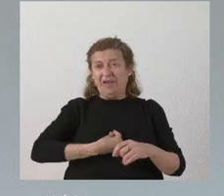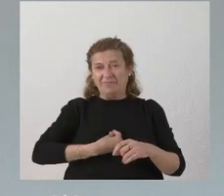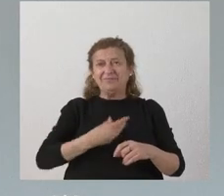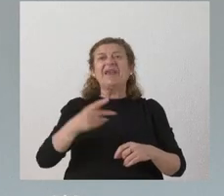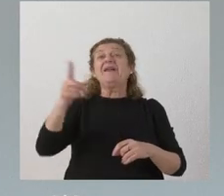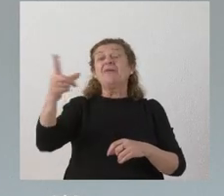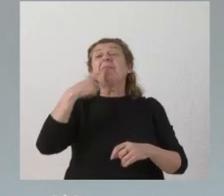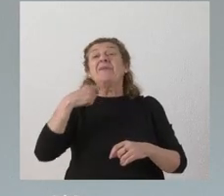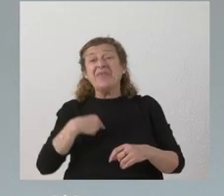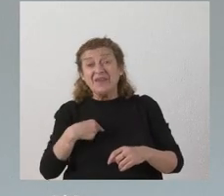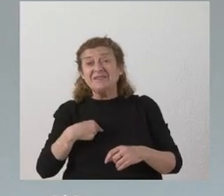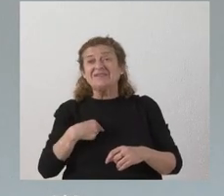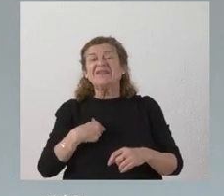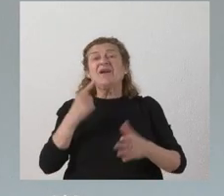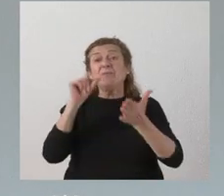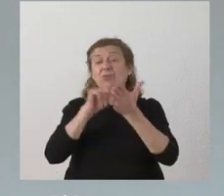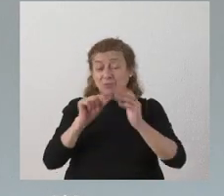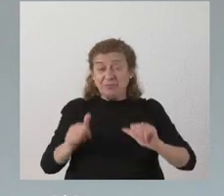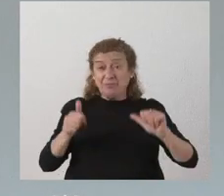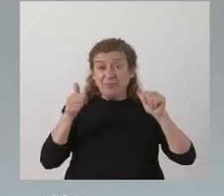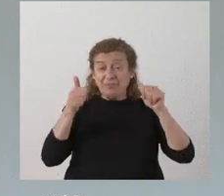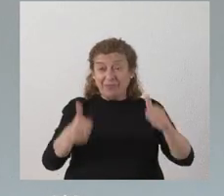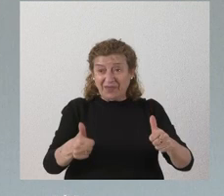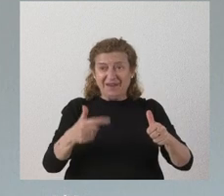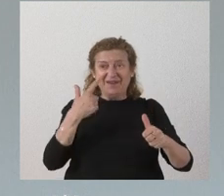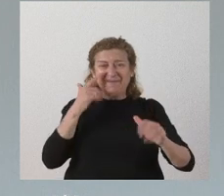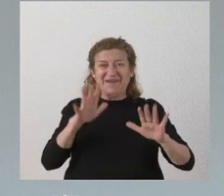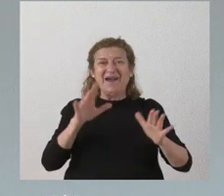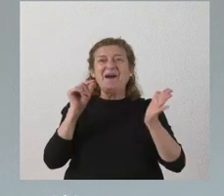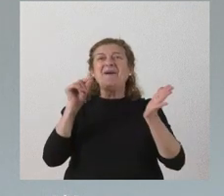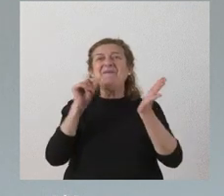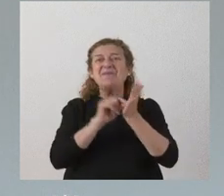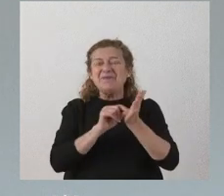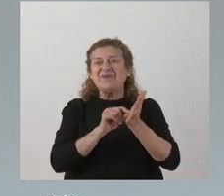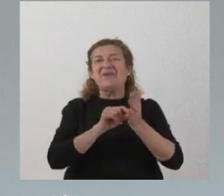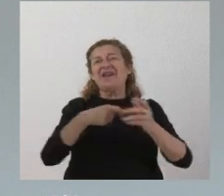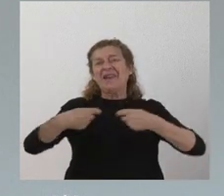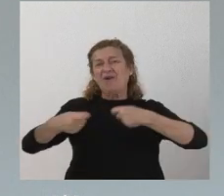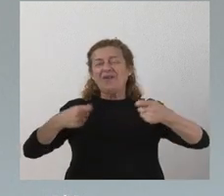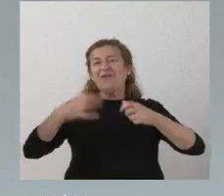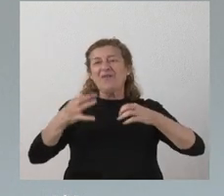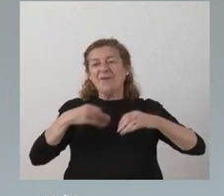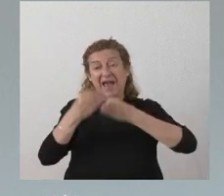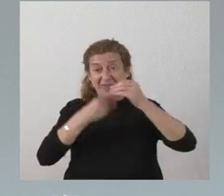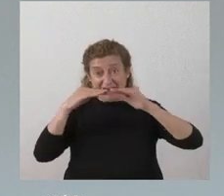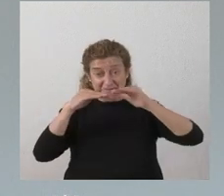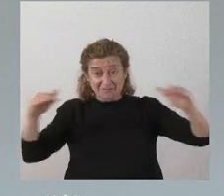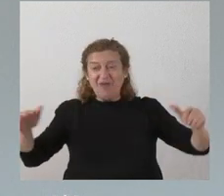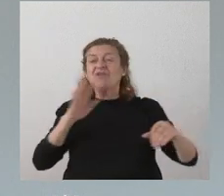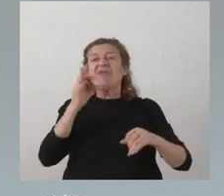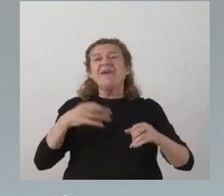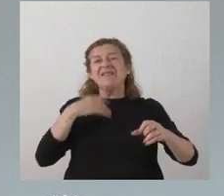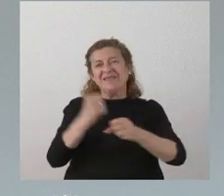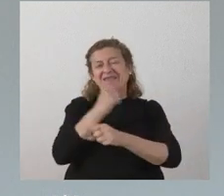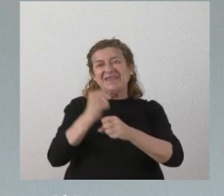señalaba el punto de partido mire usted es el punto de la negociación que tenemos que ir estableciendo y en la cual tenemos que ir trabajando